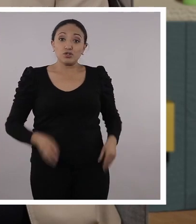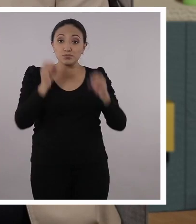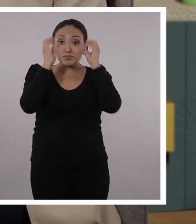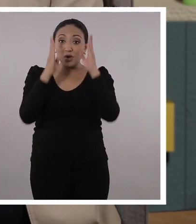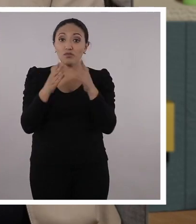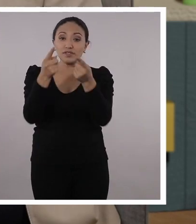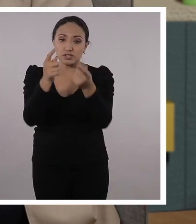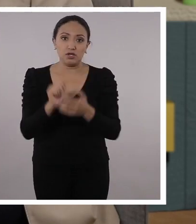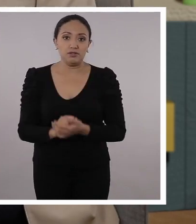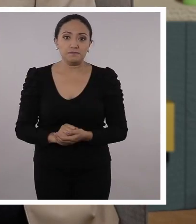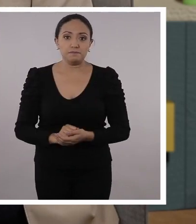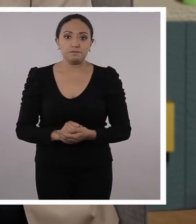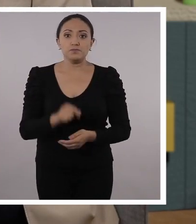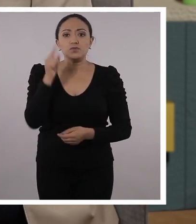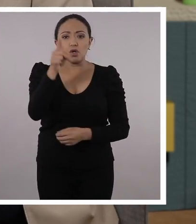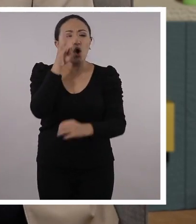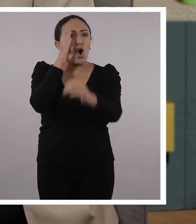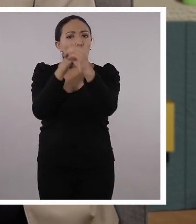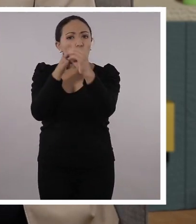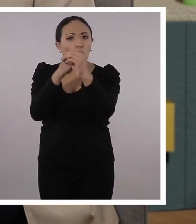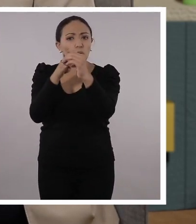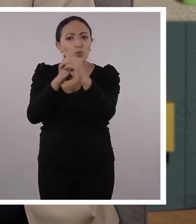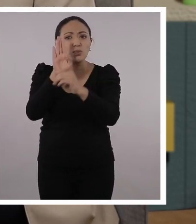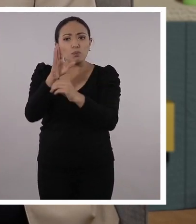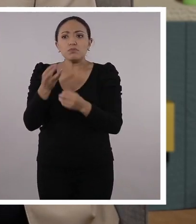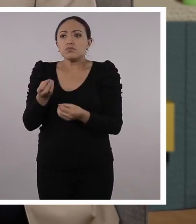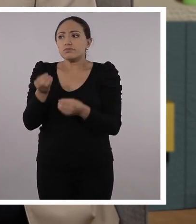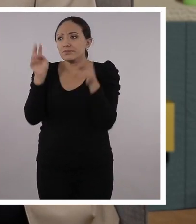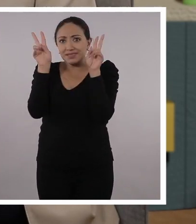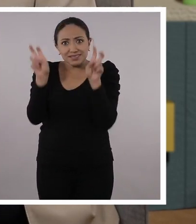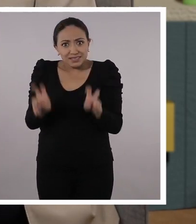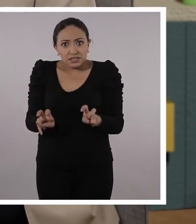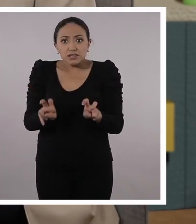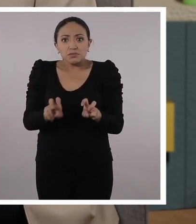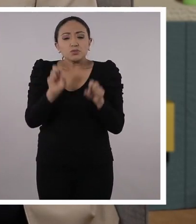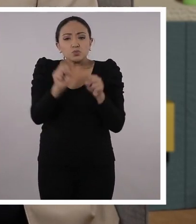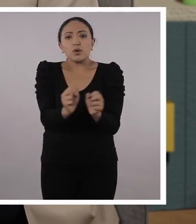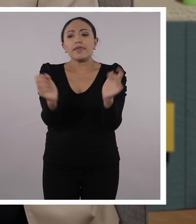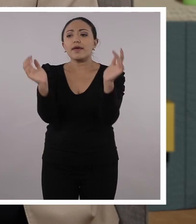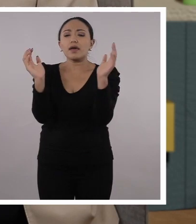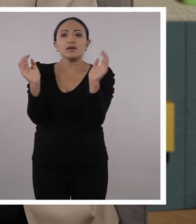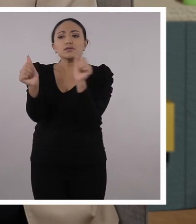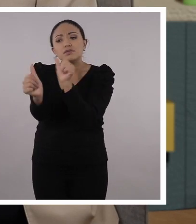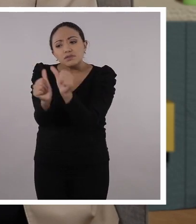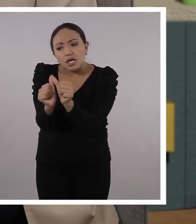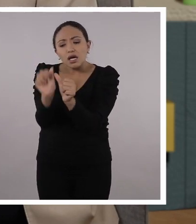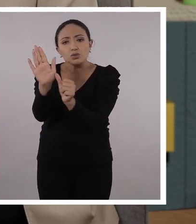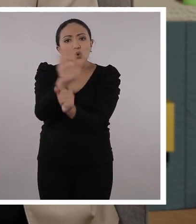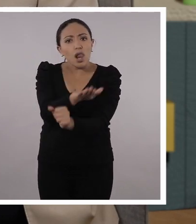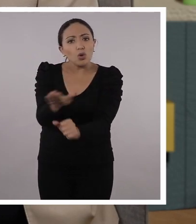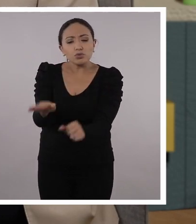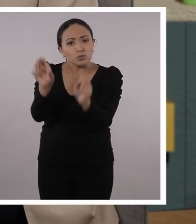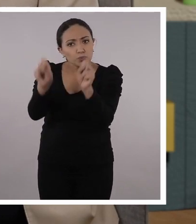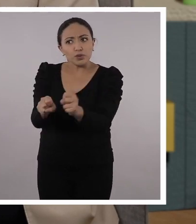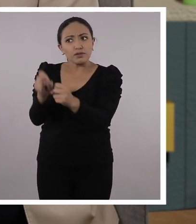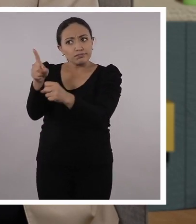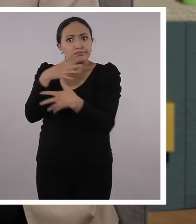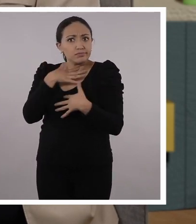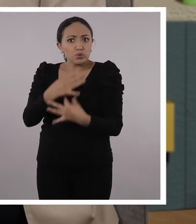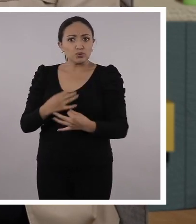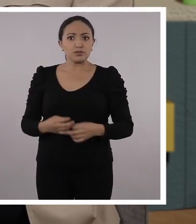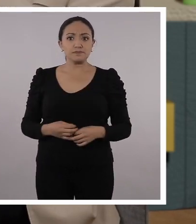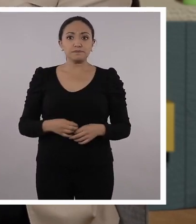colegas docentes. Es nuestra misión focalizar los contenidos del programa para que sea cercano e interesante para sus alumnos.